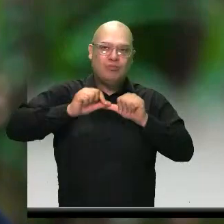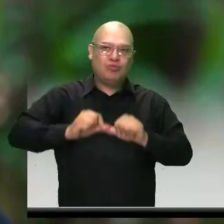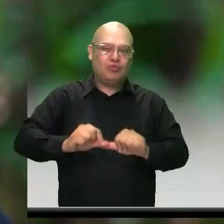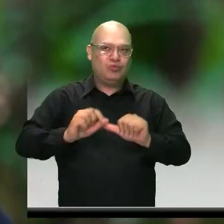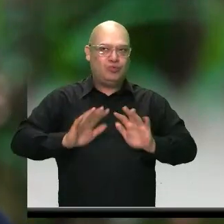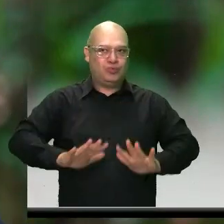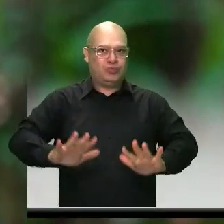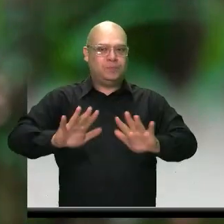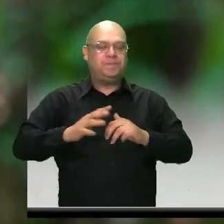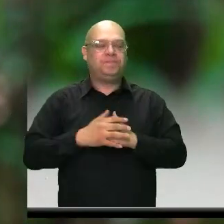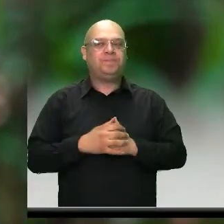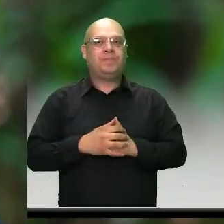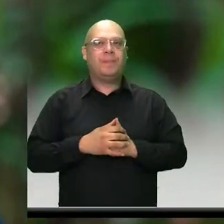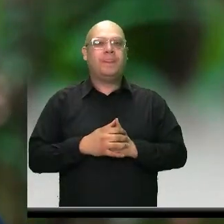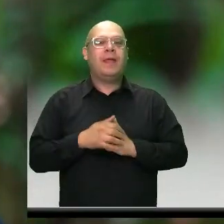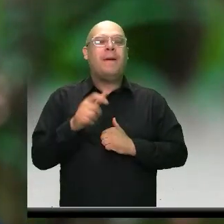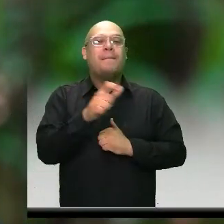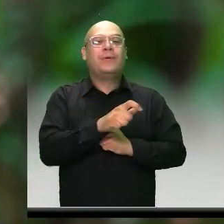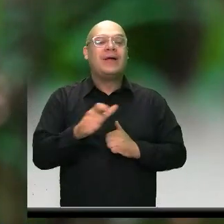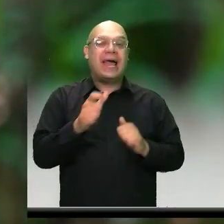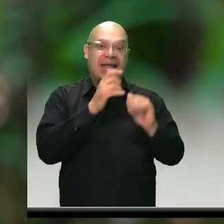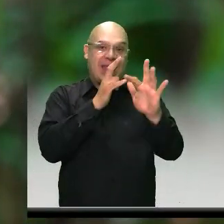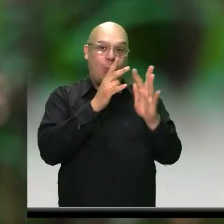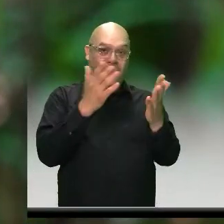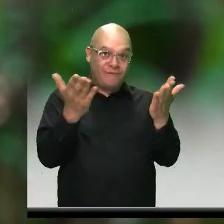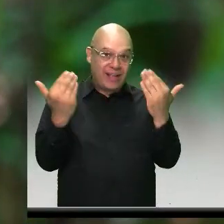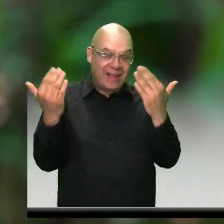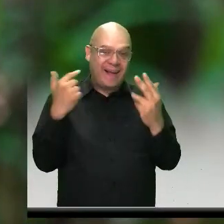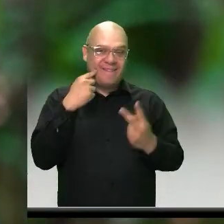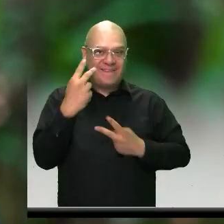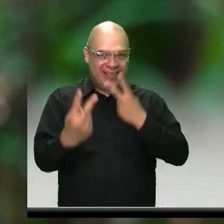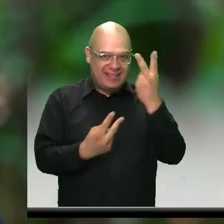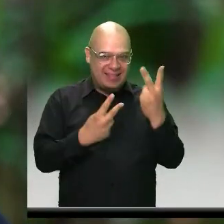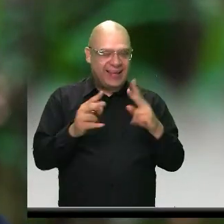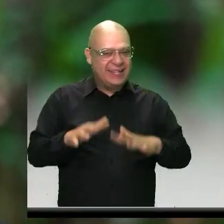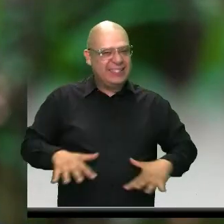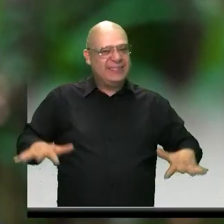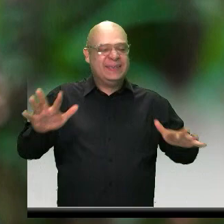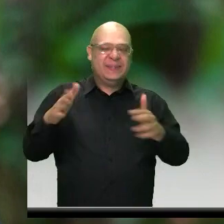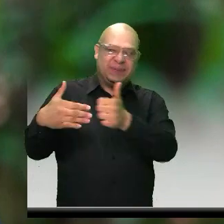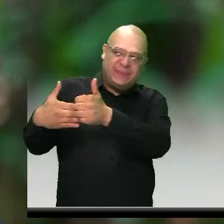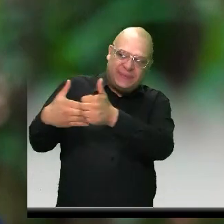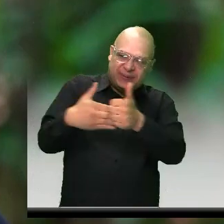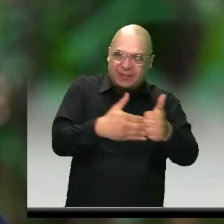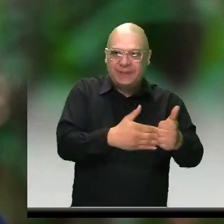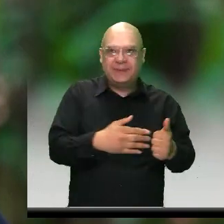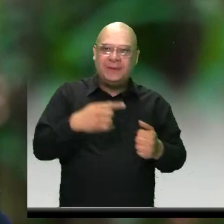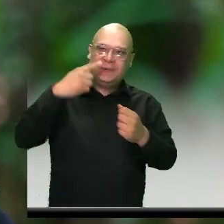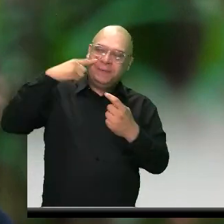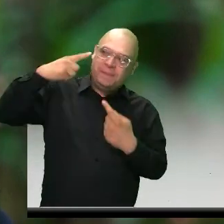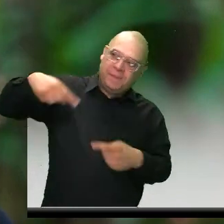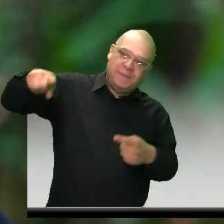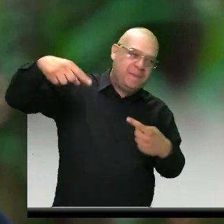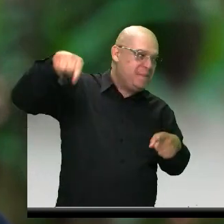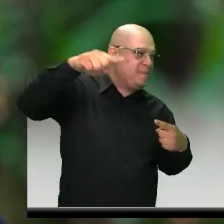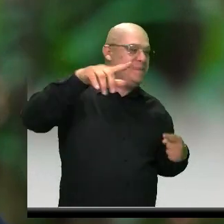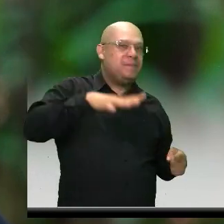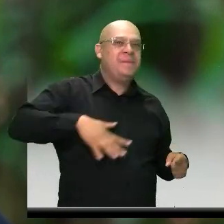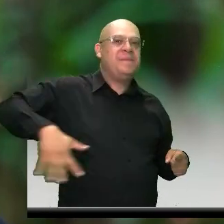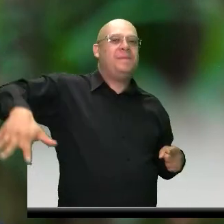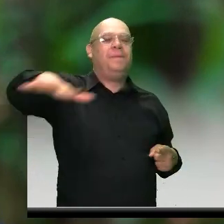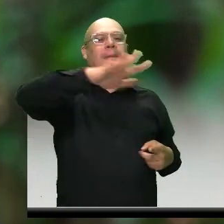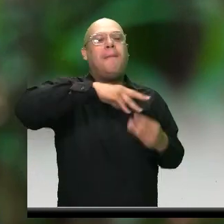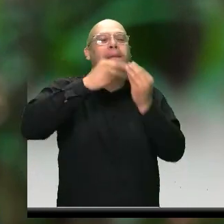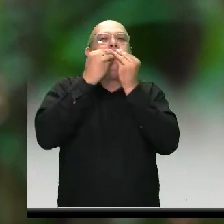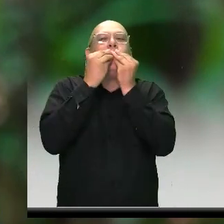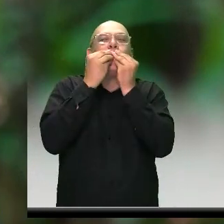los itagüiseños para que nos visiten, hagan con nosotros los recorridos, conozcan qué tenemos San Hermoso acá en el municipio de Itagüí,